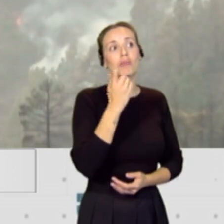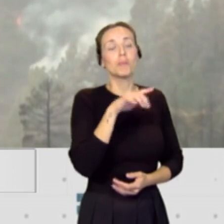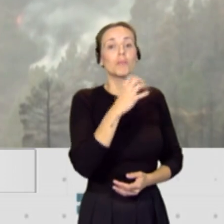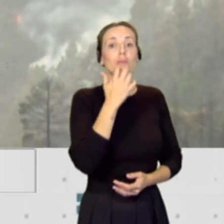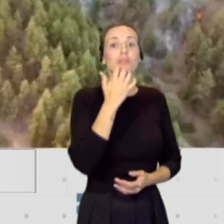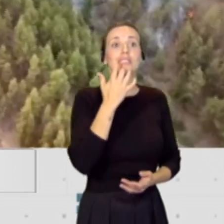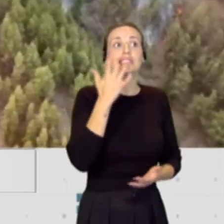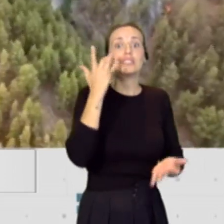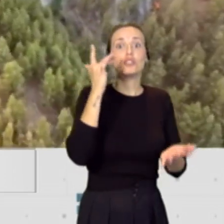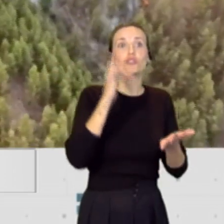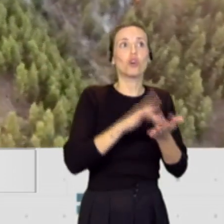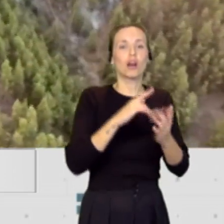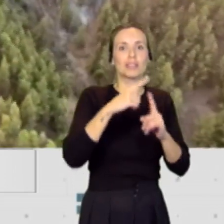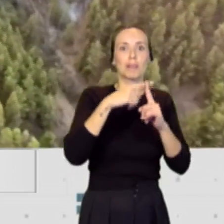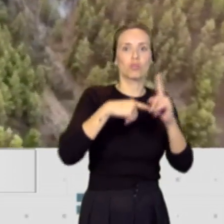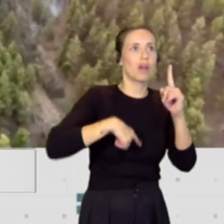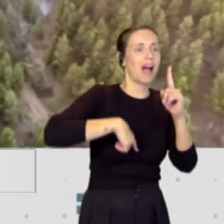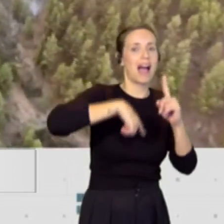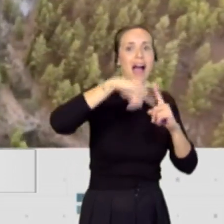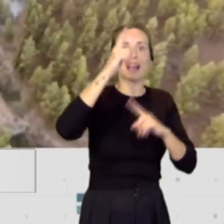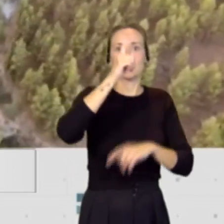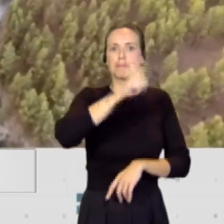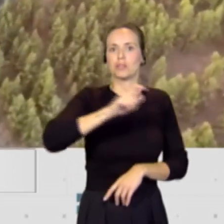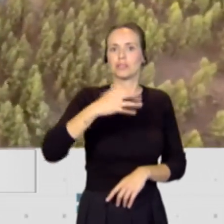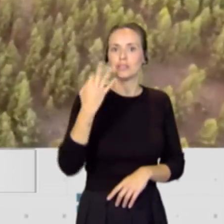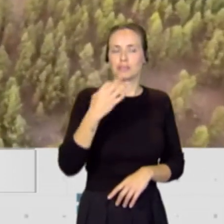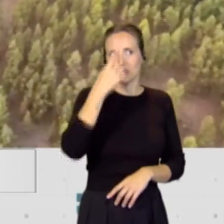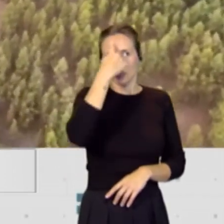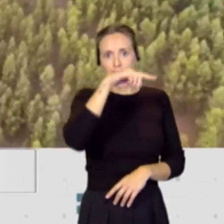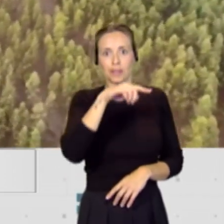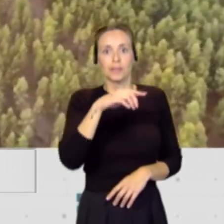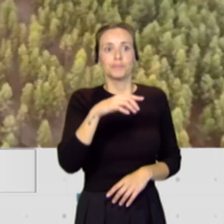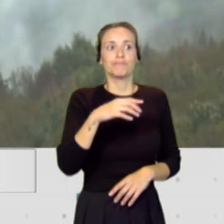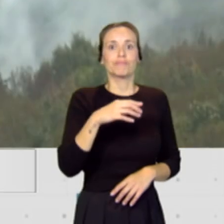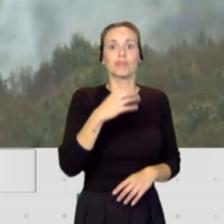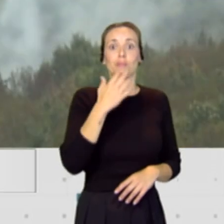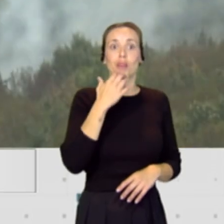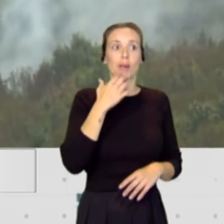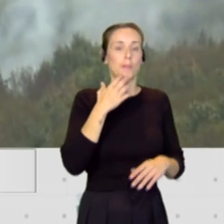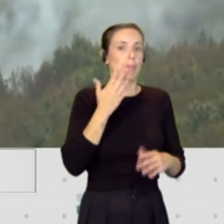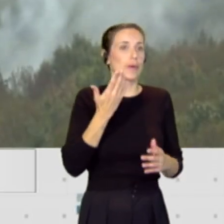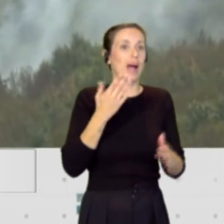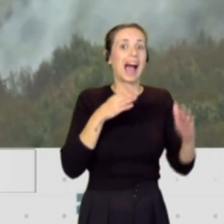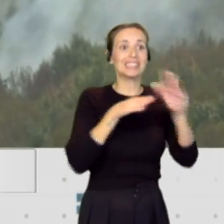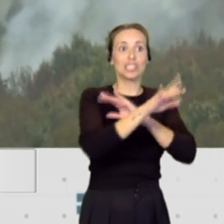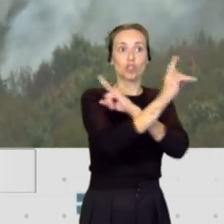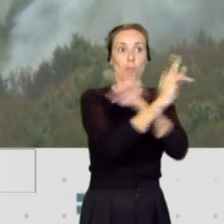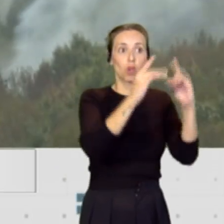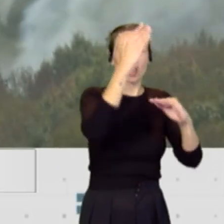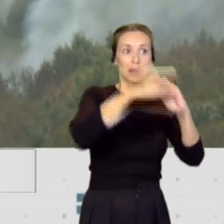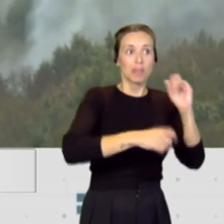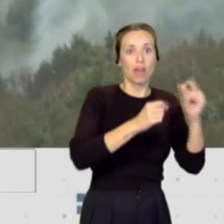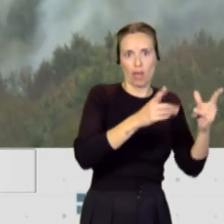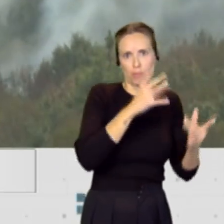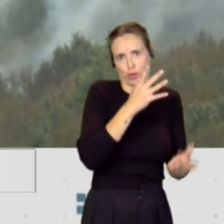episodios de altas temperaturas, que la gente sea consciente que si se limitan los accesos al monte se hace por algo,